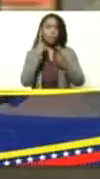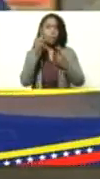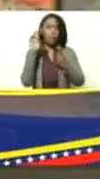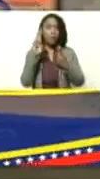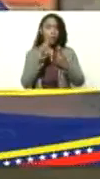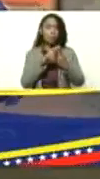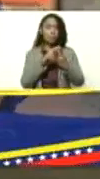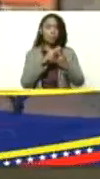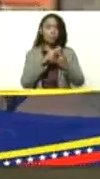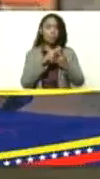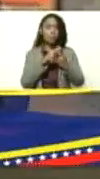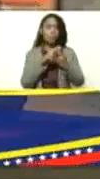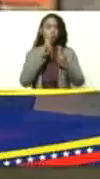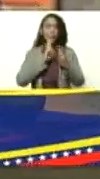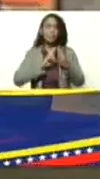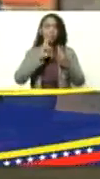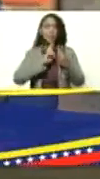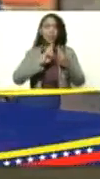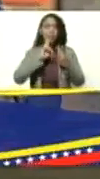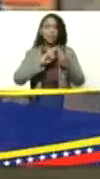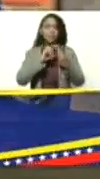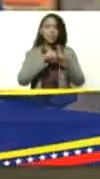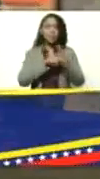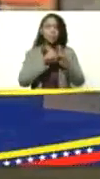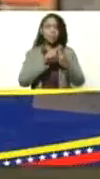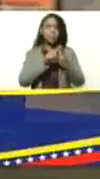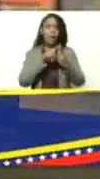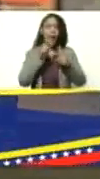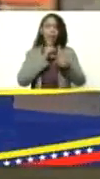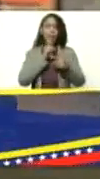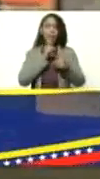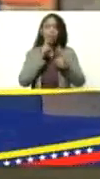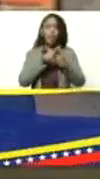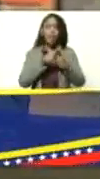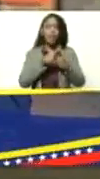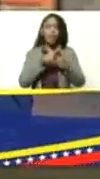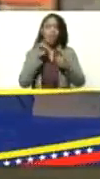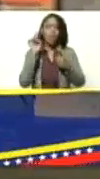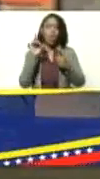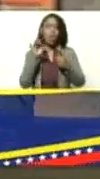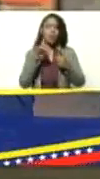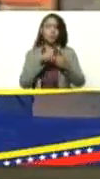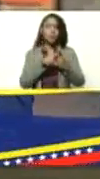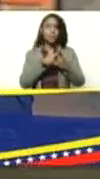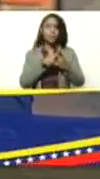la R de resistencia resistirse a las dificultades a los dolores